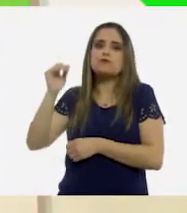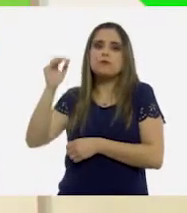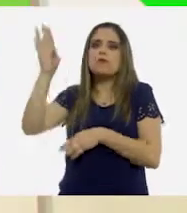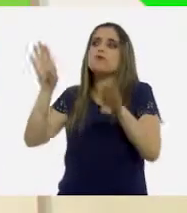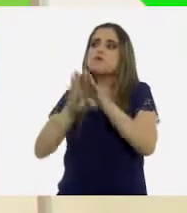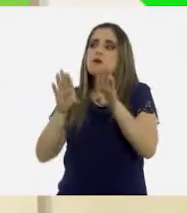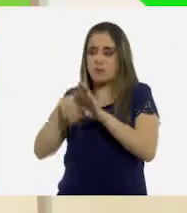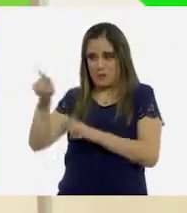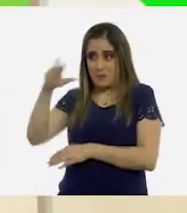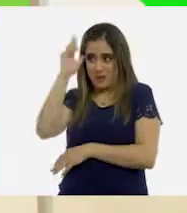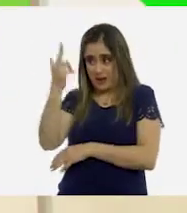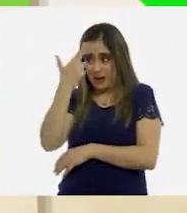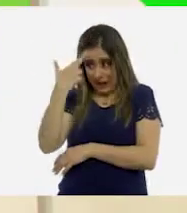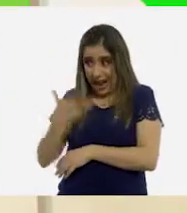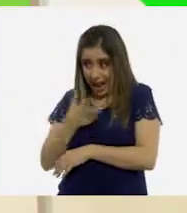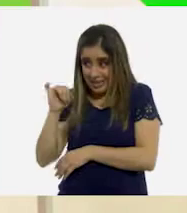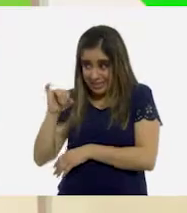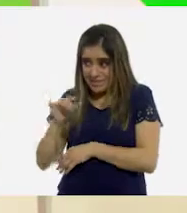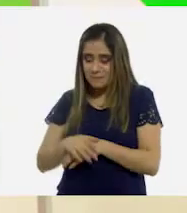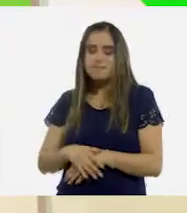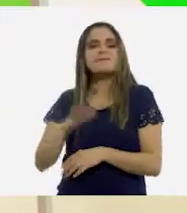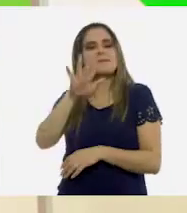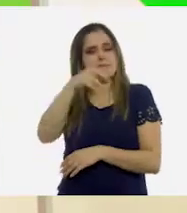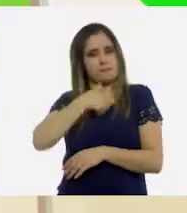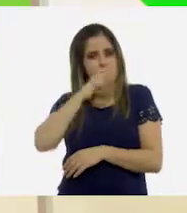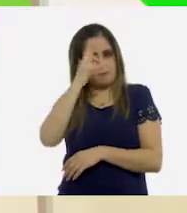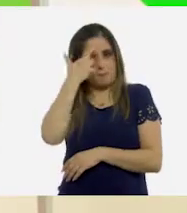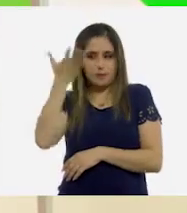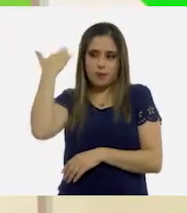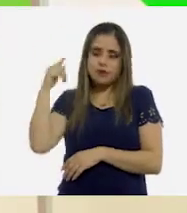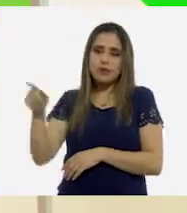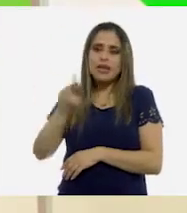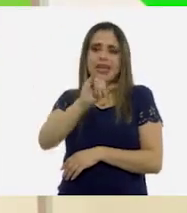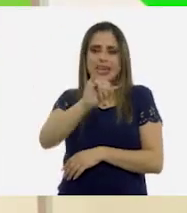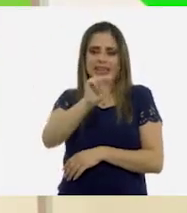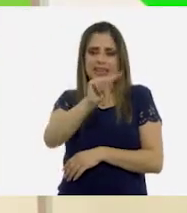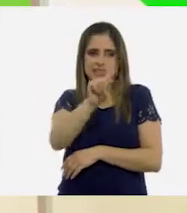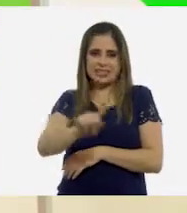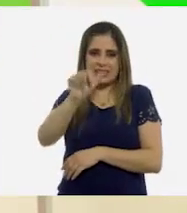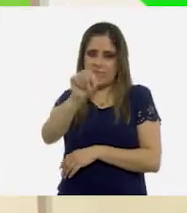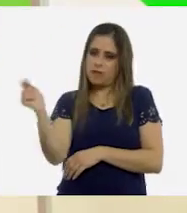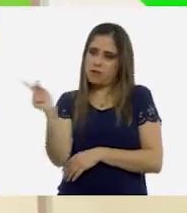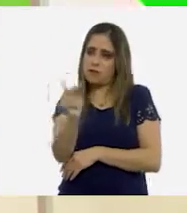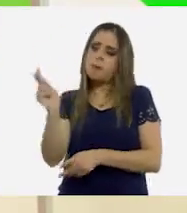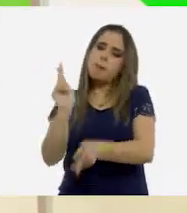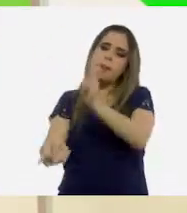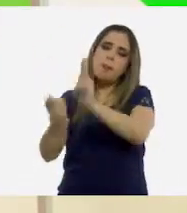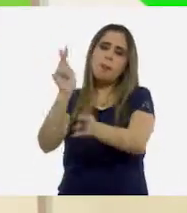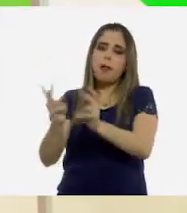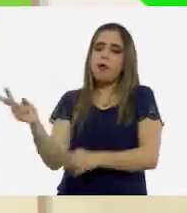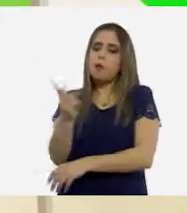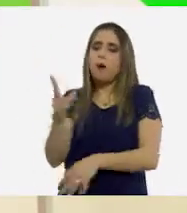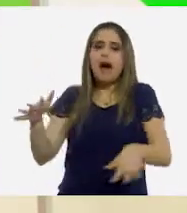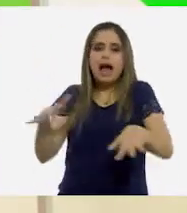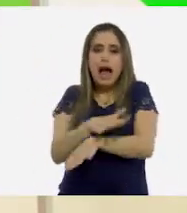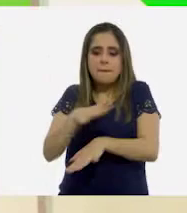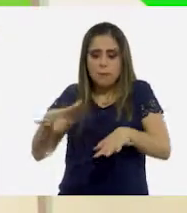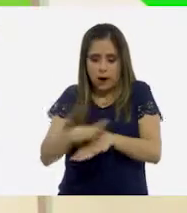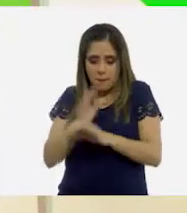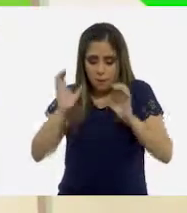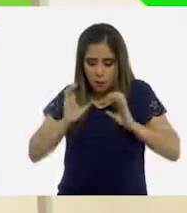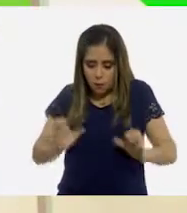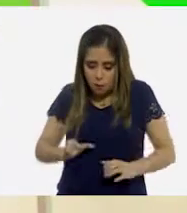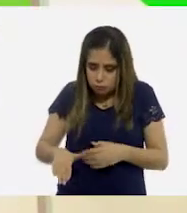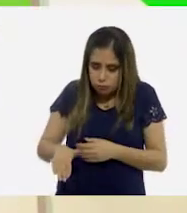hecho, el otro día que te vi aquí en Aprende en Casa platicando con Itza, de los cambios que fueron notando en su crecimiento,